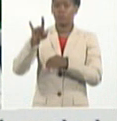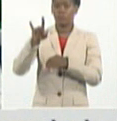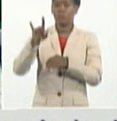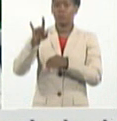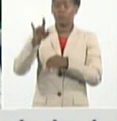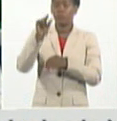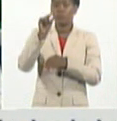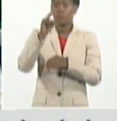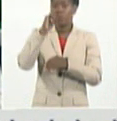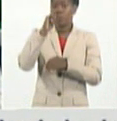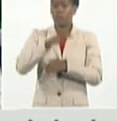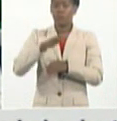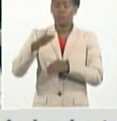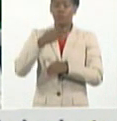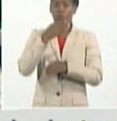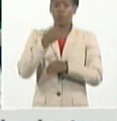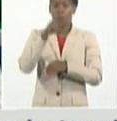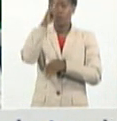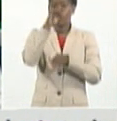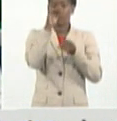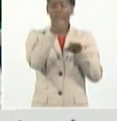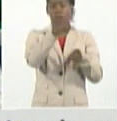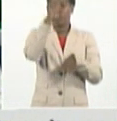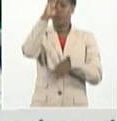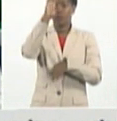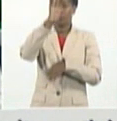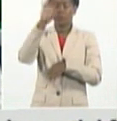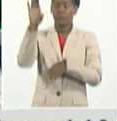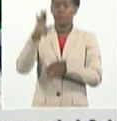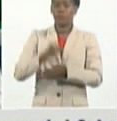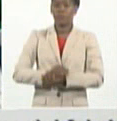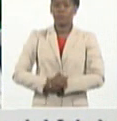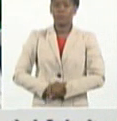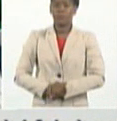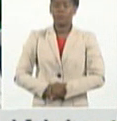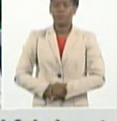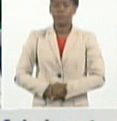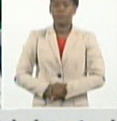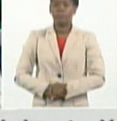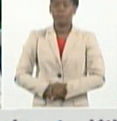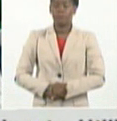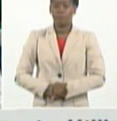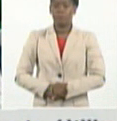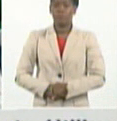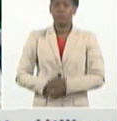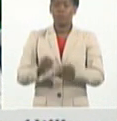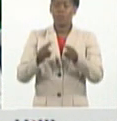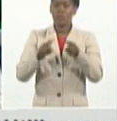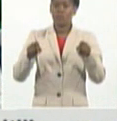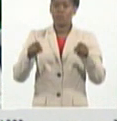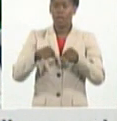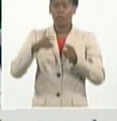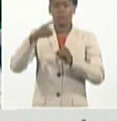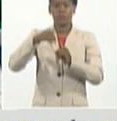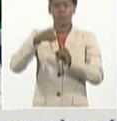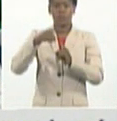pediátricas ingresados en nuestros hospitales pediátricos, nuestras salas de neonatología, y